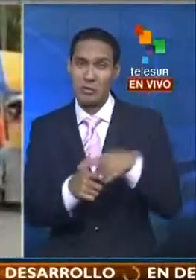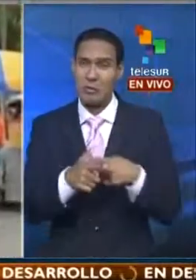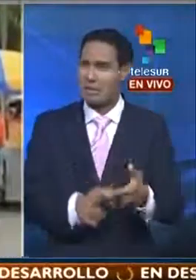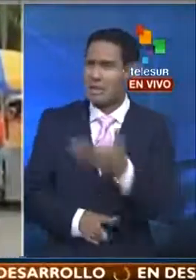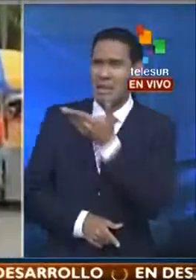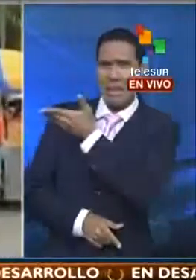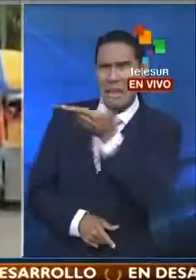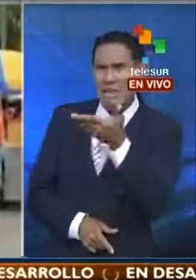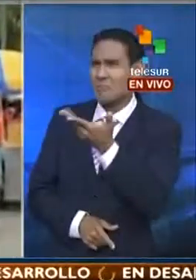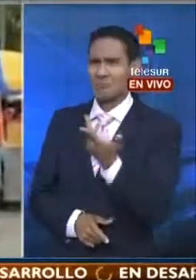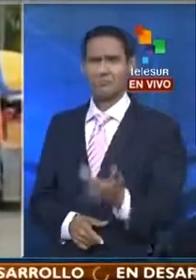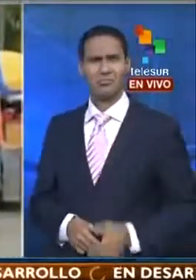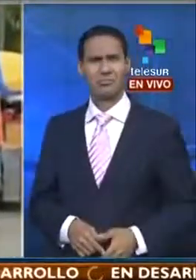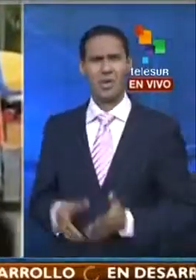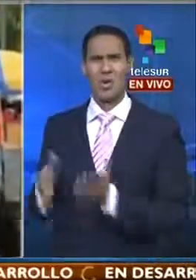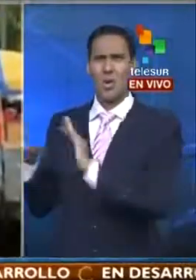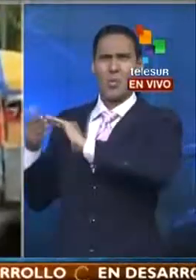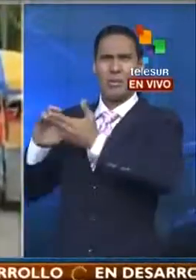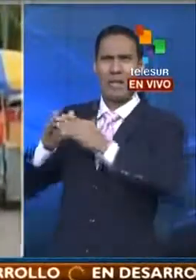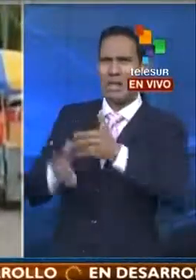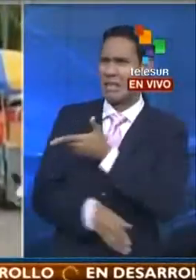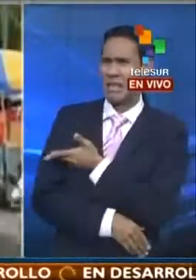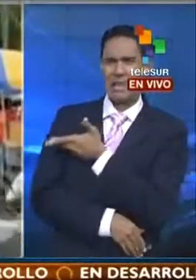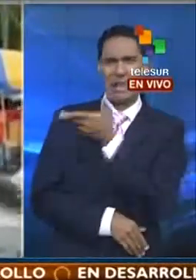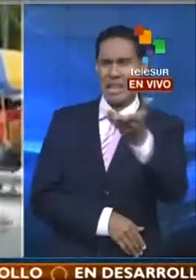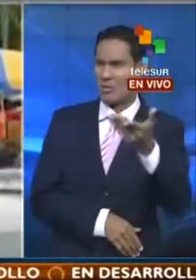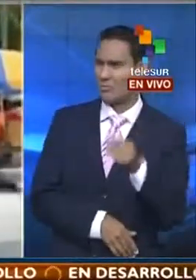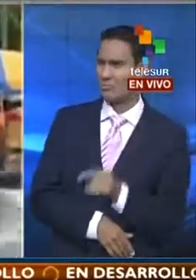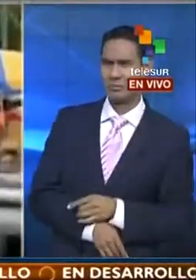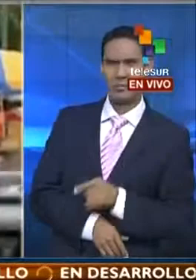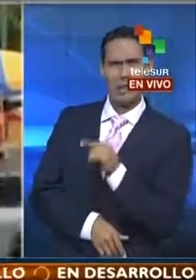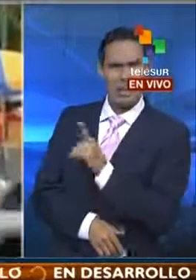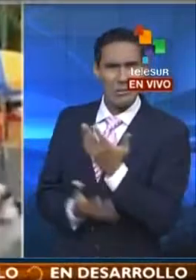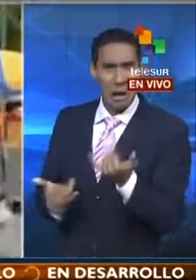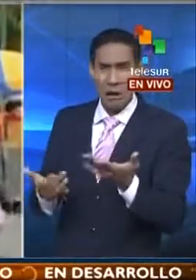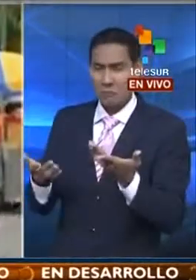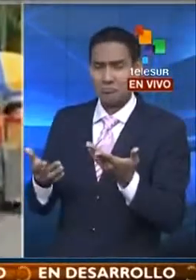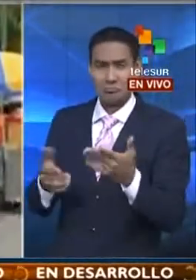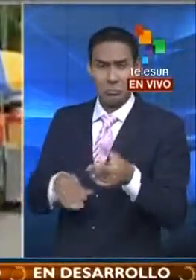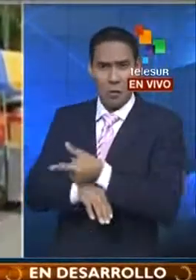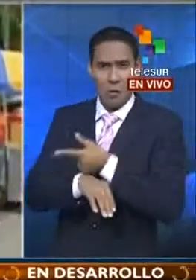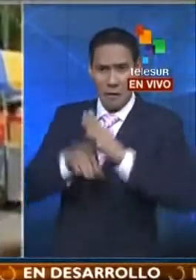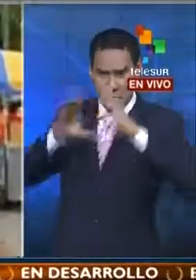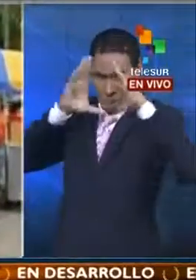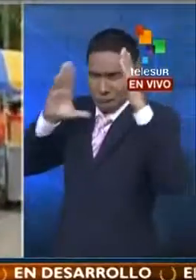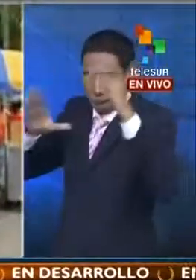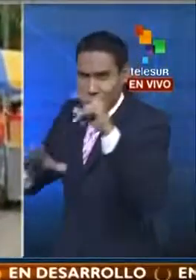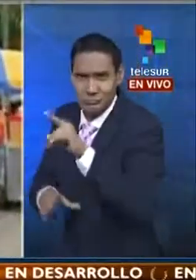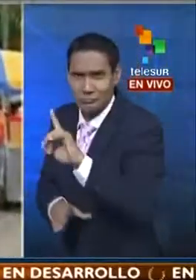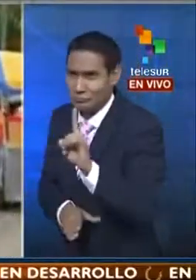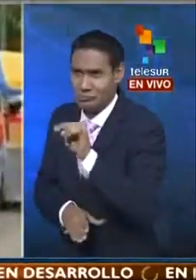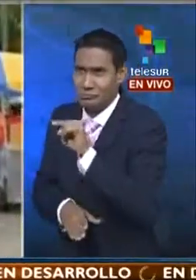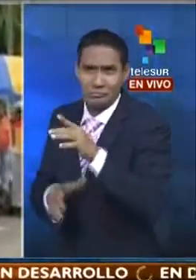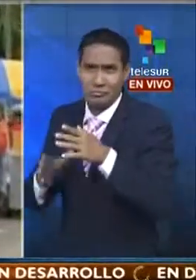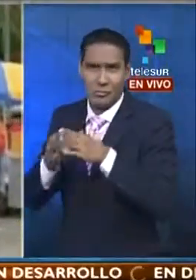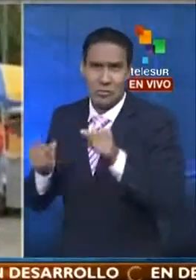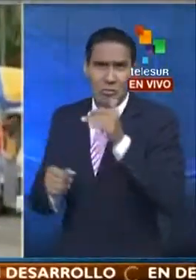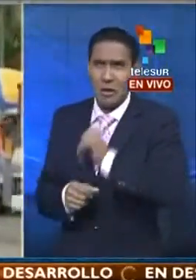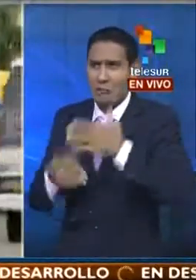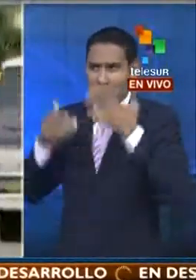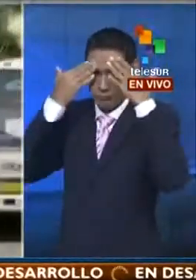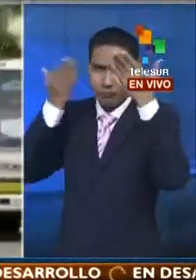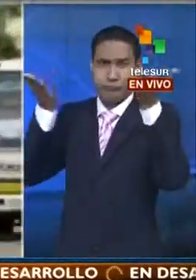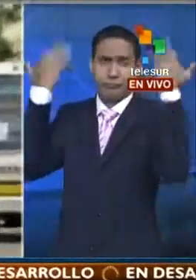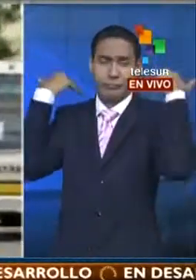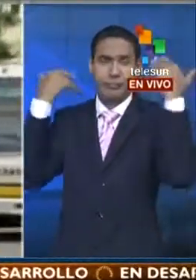incluso desde ahí, desde la educación, pues ven cómo han sido olvidadas y encuentran entonces en el proceso de paz que se adelanta en La